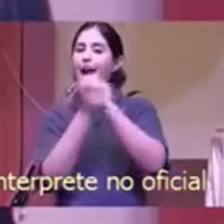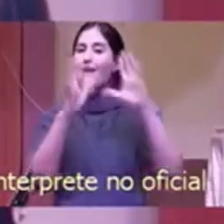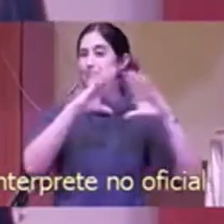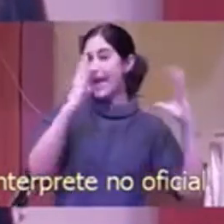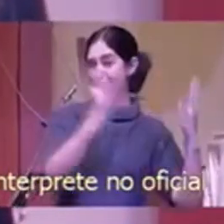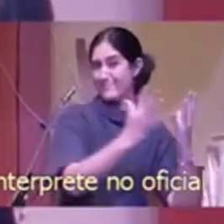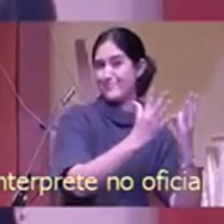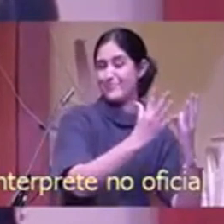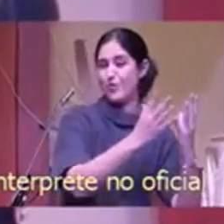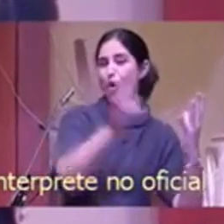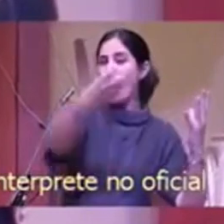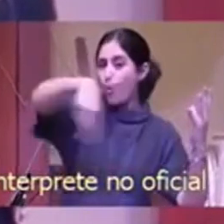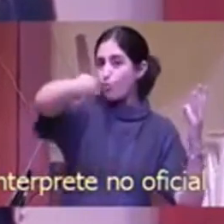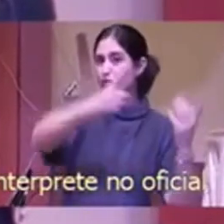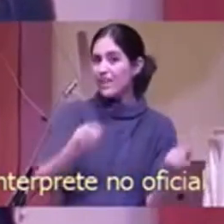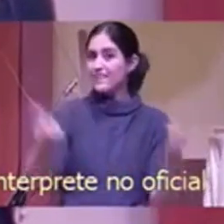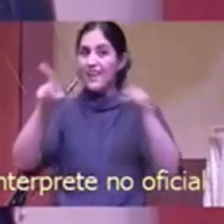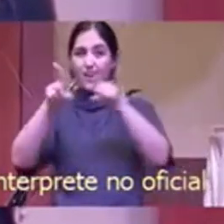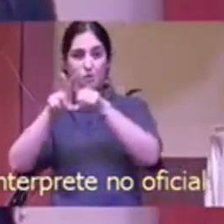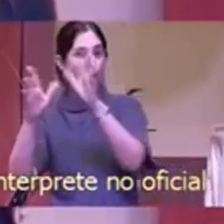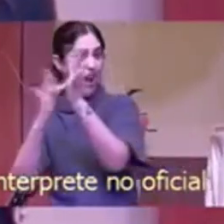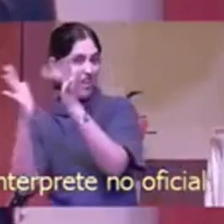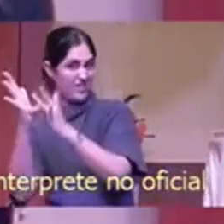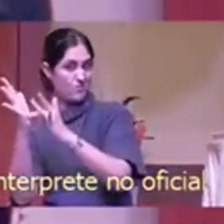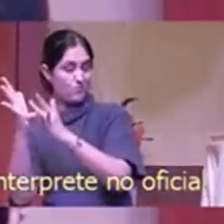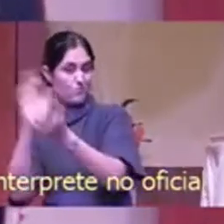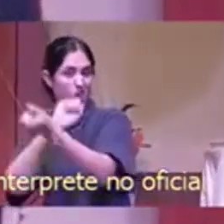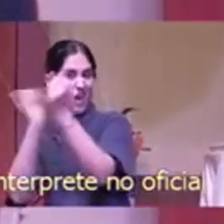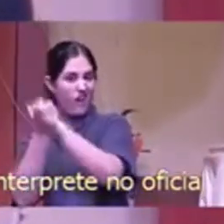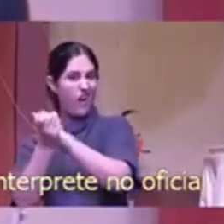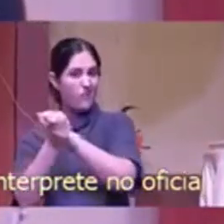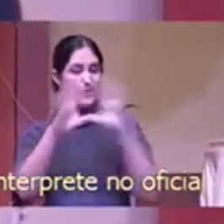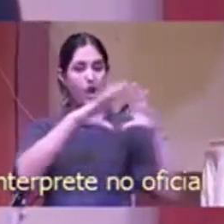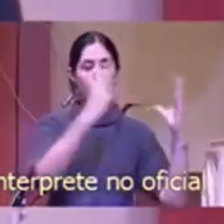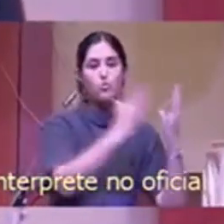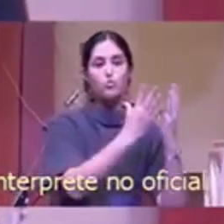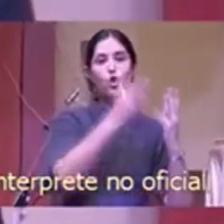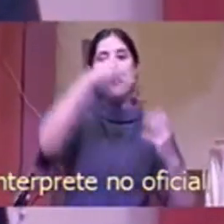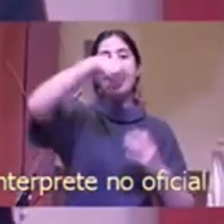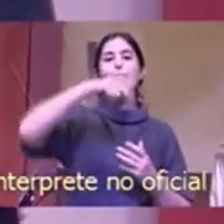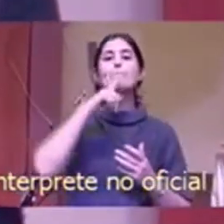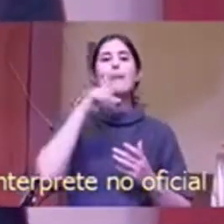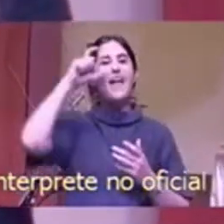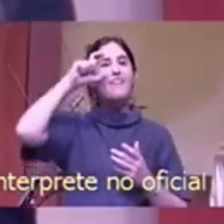dijo, en Mateo 5,